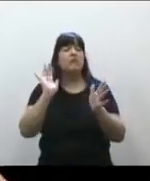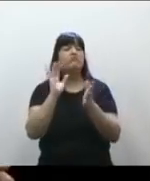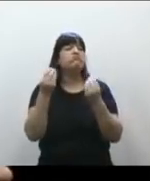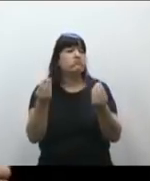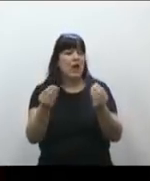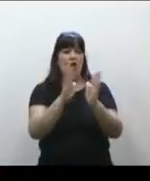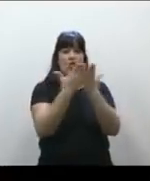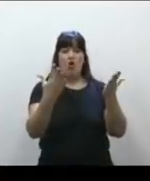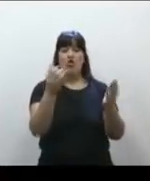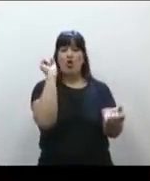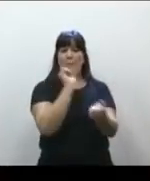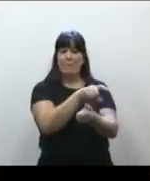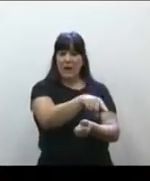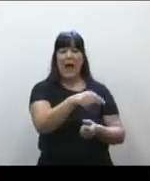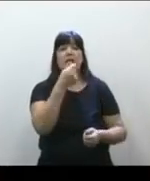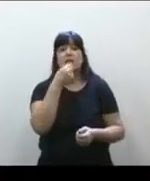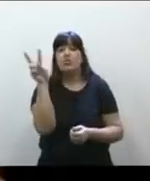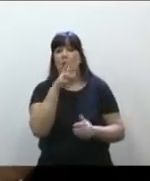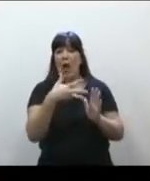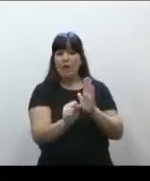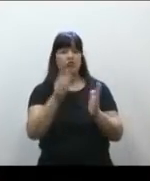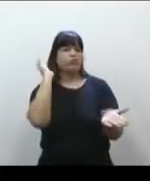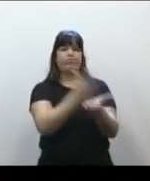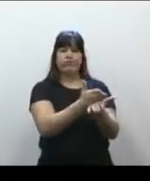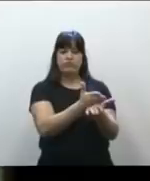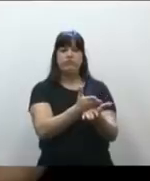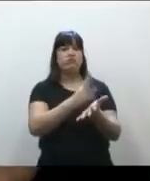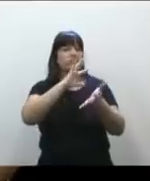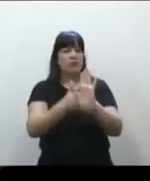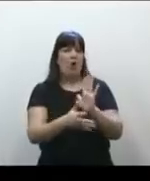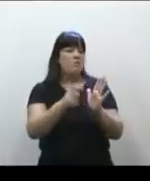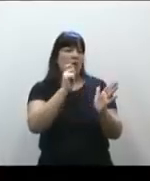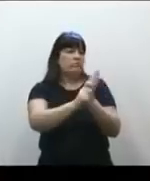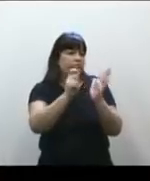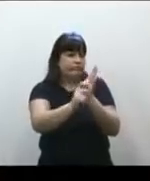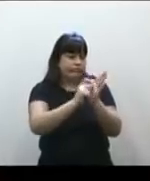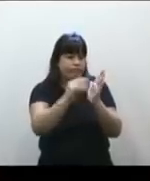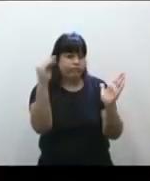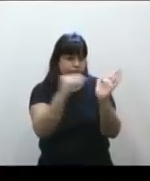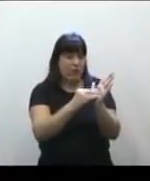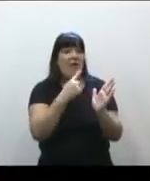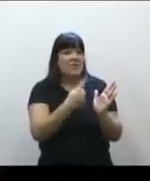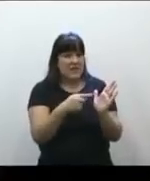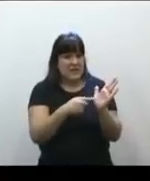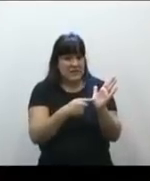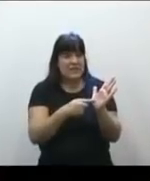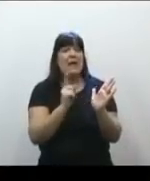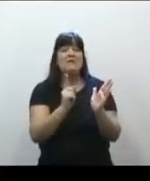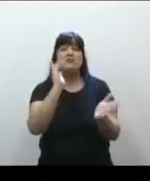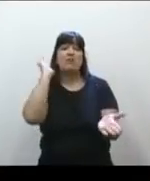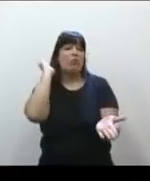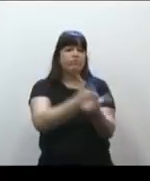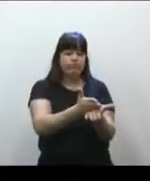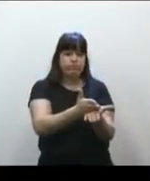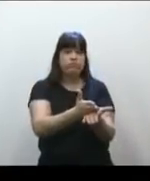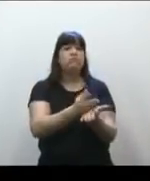penal que sanciona a la mujer, letra muerta total y absolutamente, pero consecuencia de esa penalización